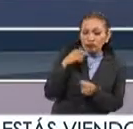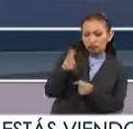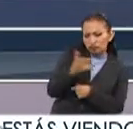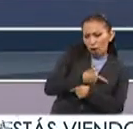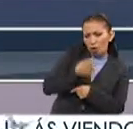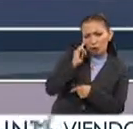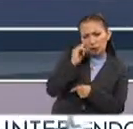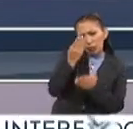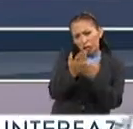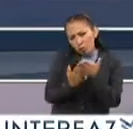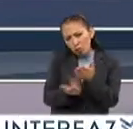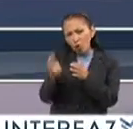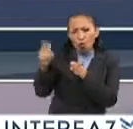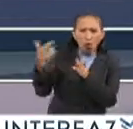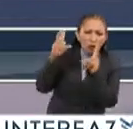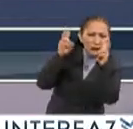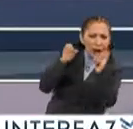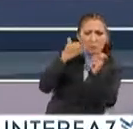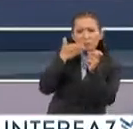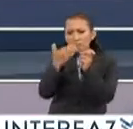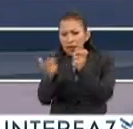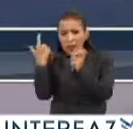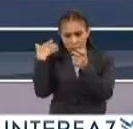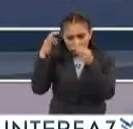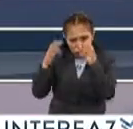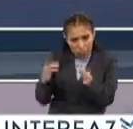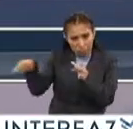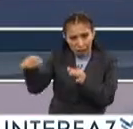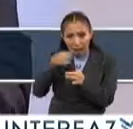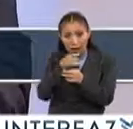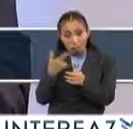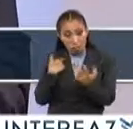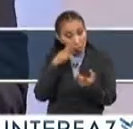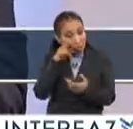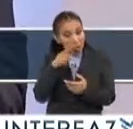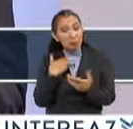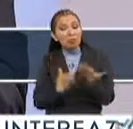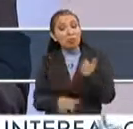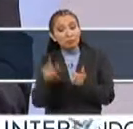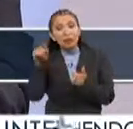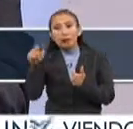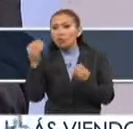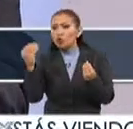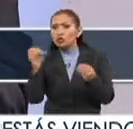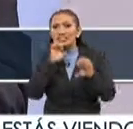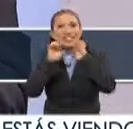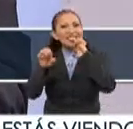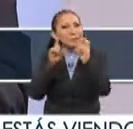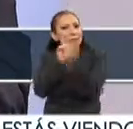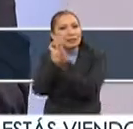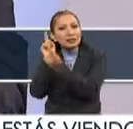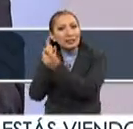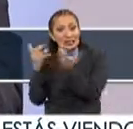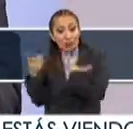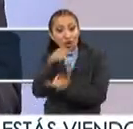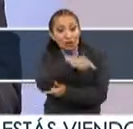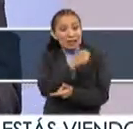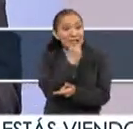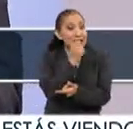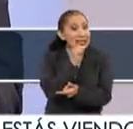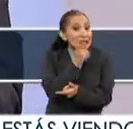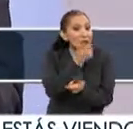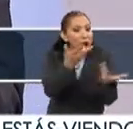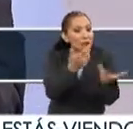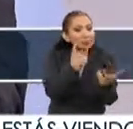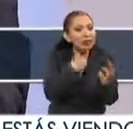adolescentes y creo que fue muy exitoso, tuvimos una serie de entrevistas que desarrollaron niñas y